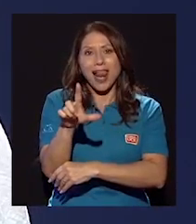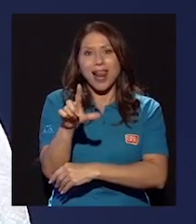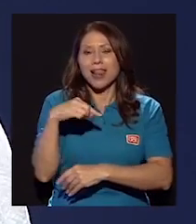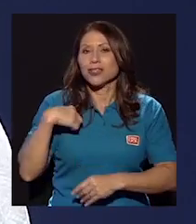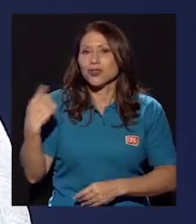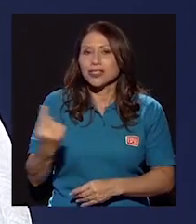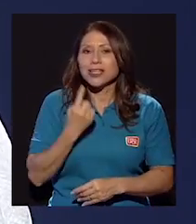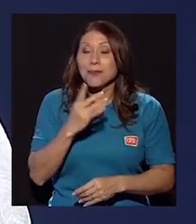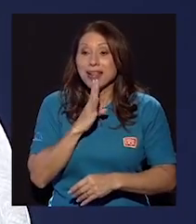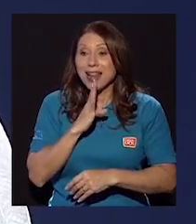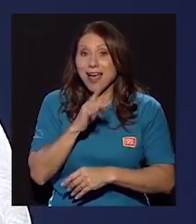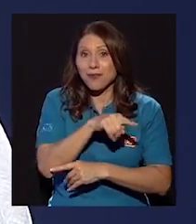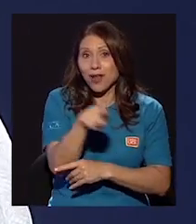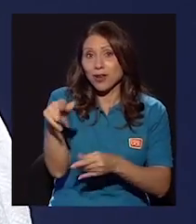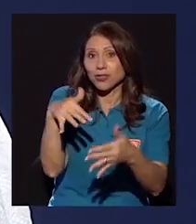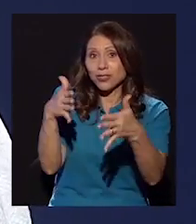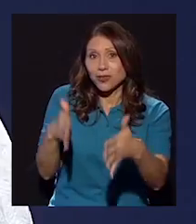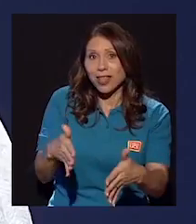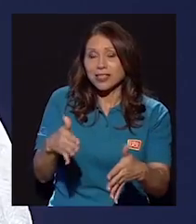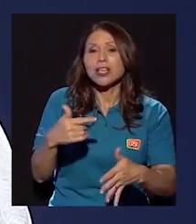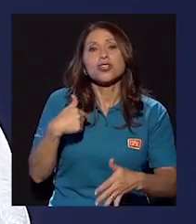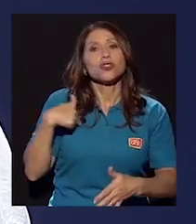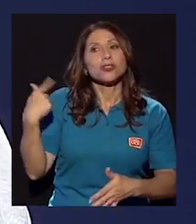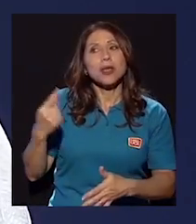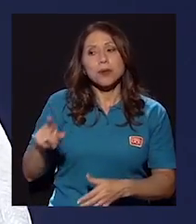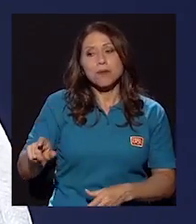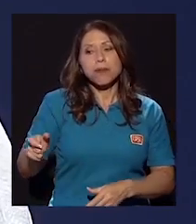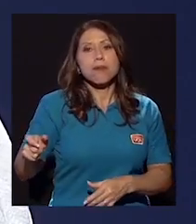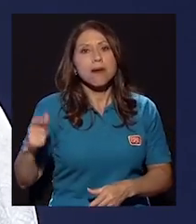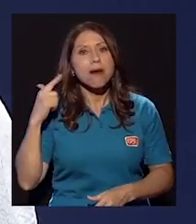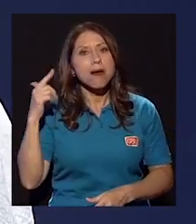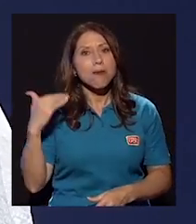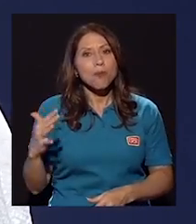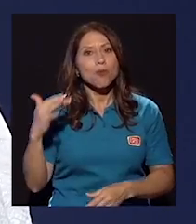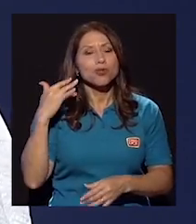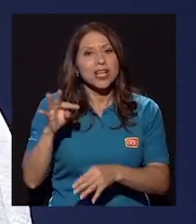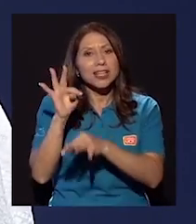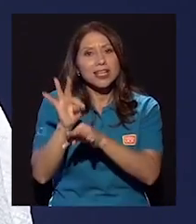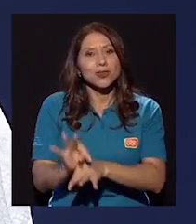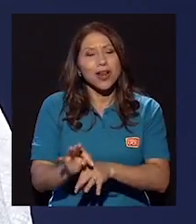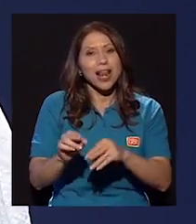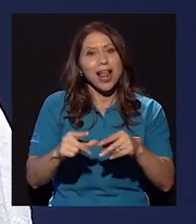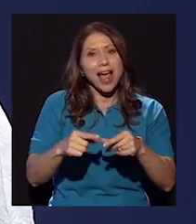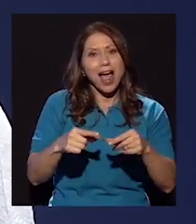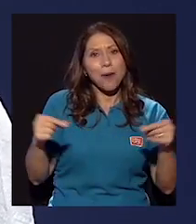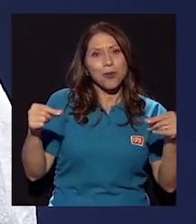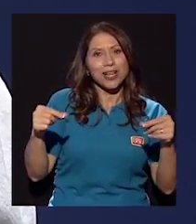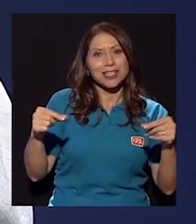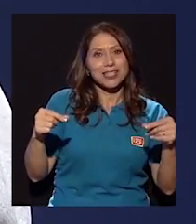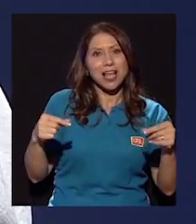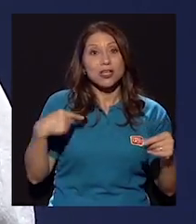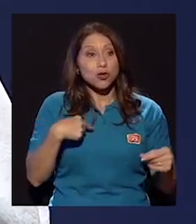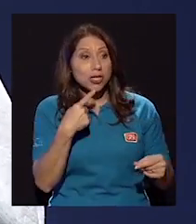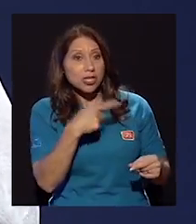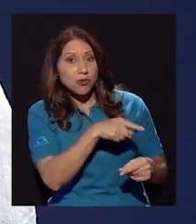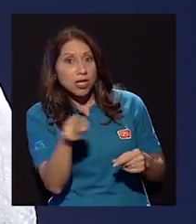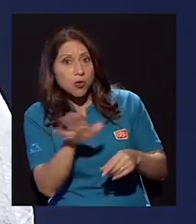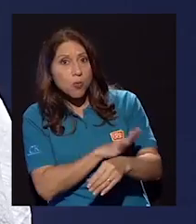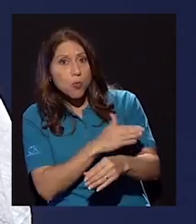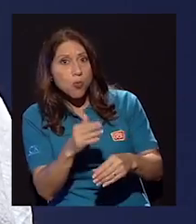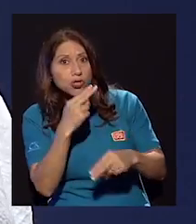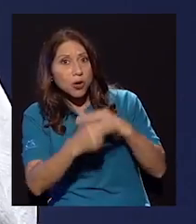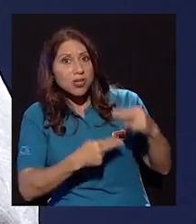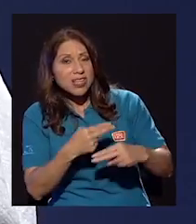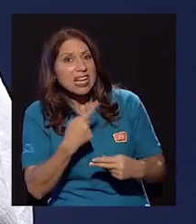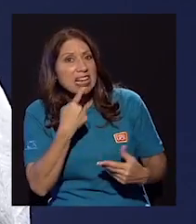con el alumnado les pongo muchas veces pues música tradicional japonesa, y es como esto que es música universal, ¿qué os dice? No nos dice nada porque no